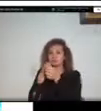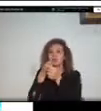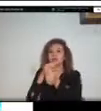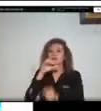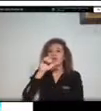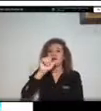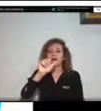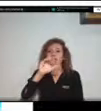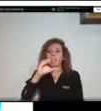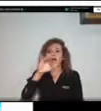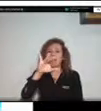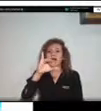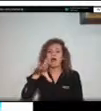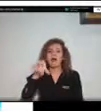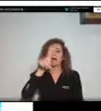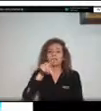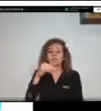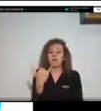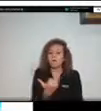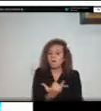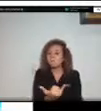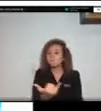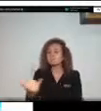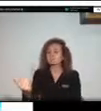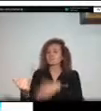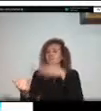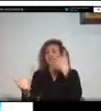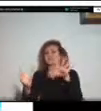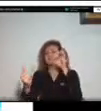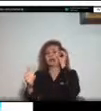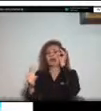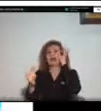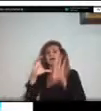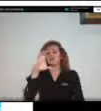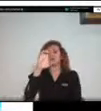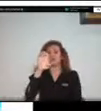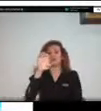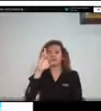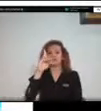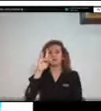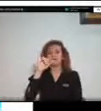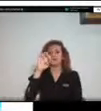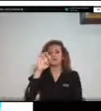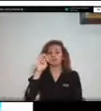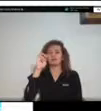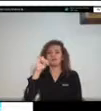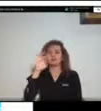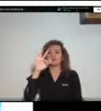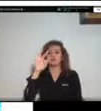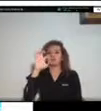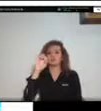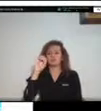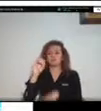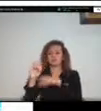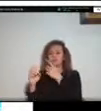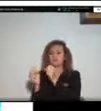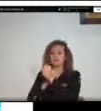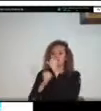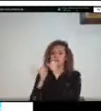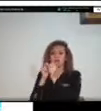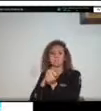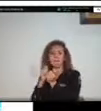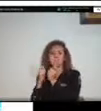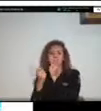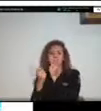debido a la gran carga de sedimentos esta variación se ha visto en los últimos tres años hay una amplitud muy